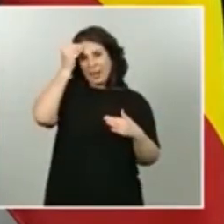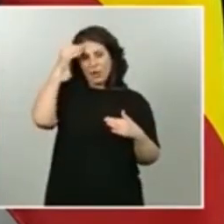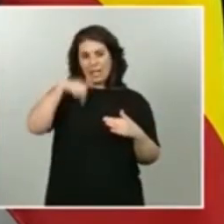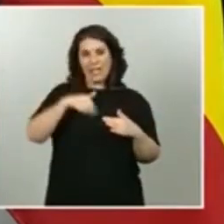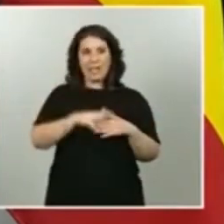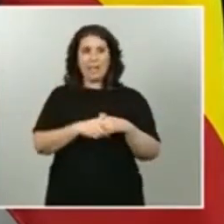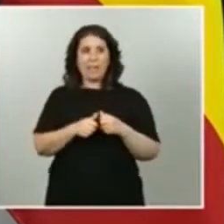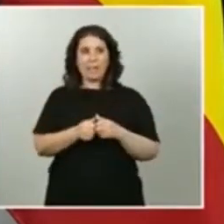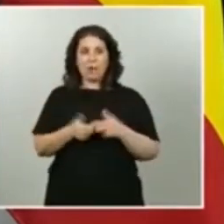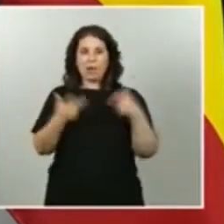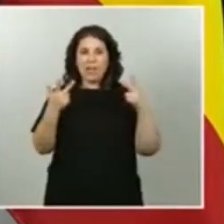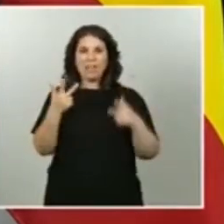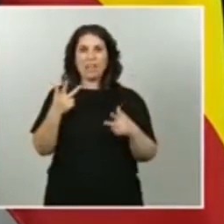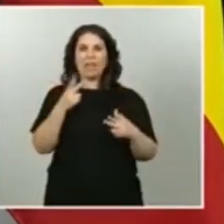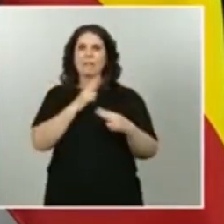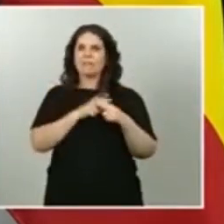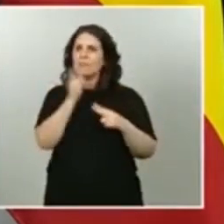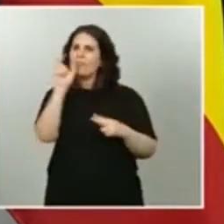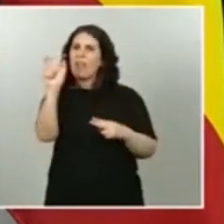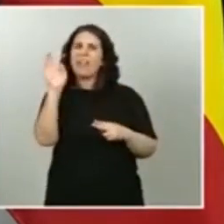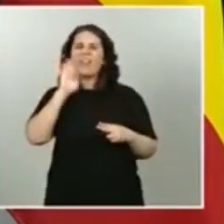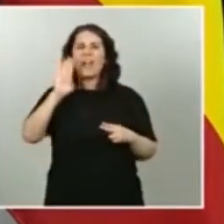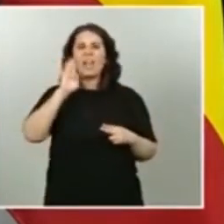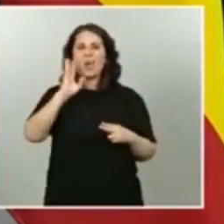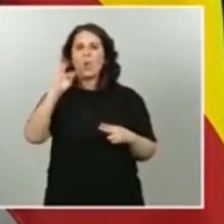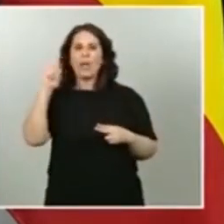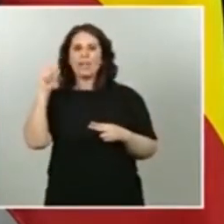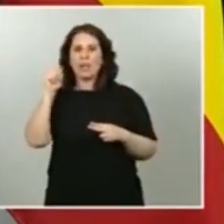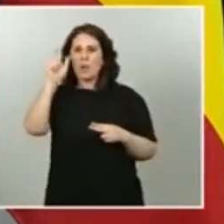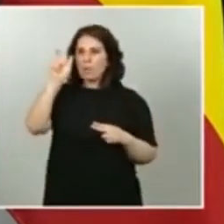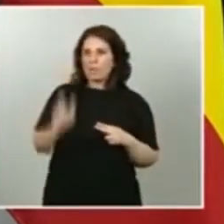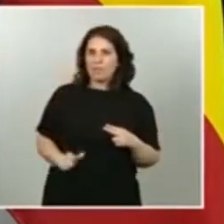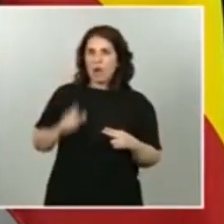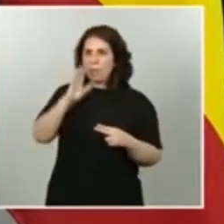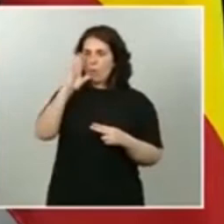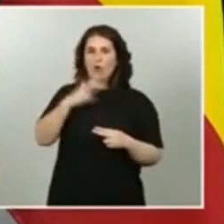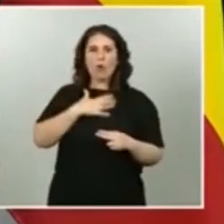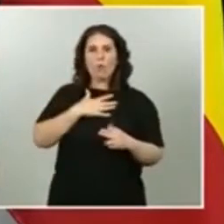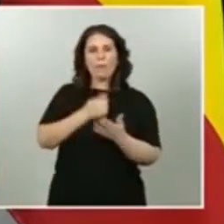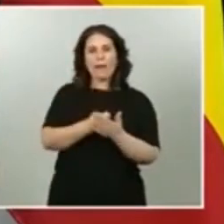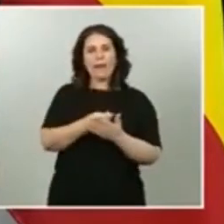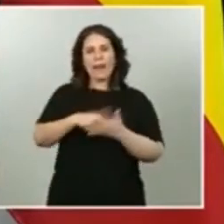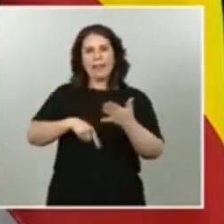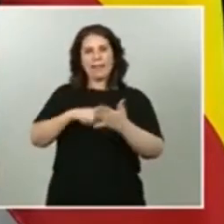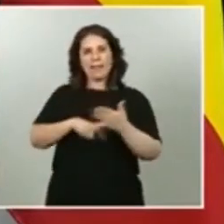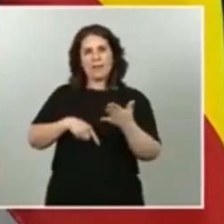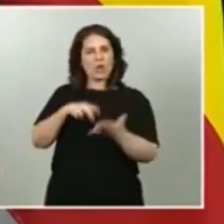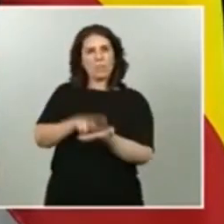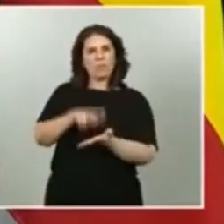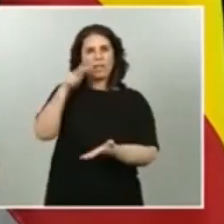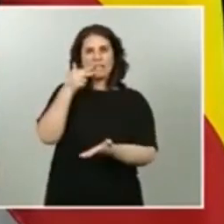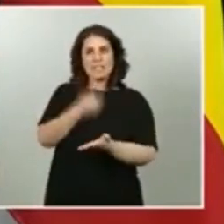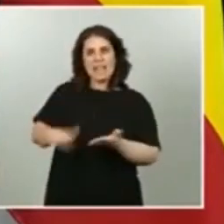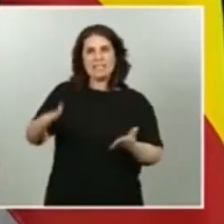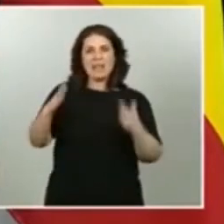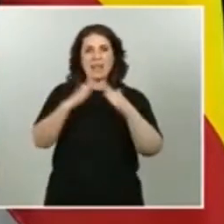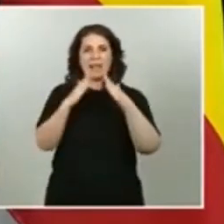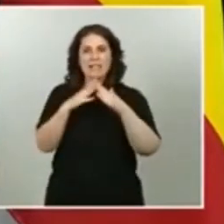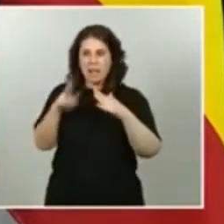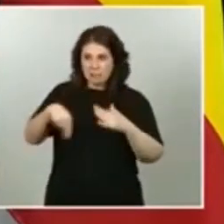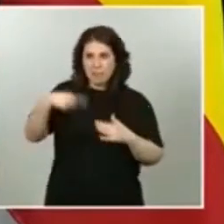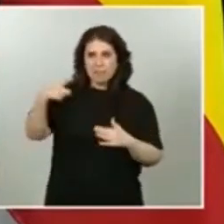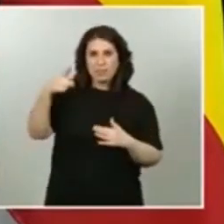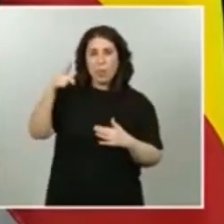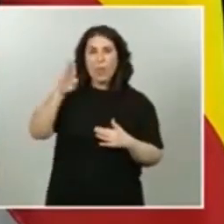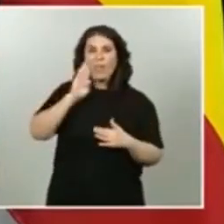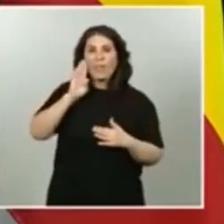delincuente a una persona que, no poder pagar un alquiler, no poder pagar una hipoteca, se le echa de su casa. Y creo